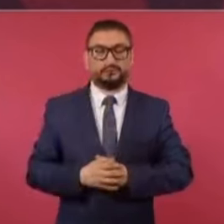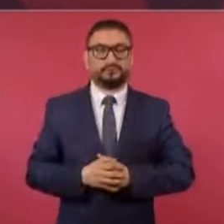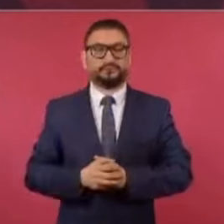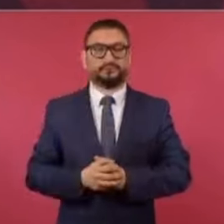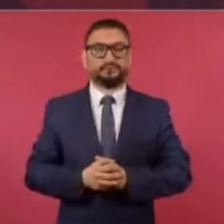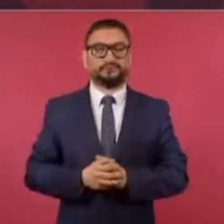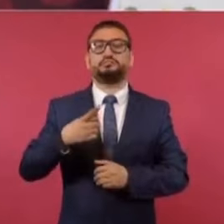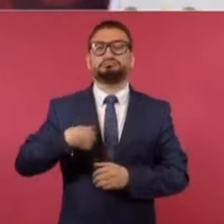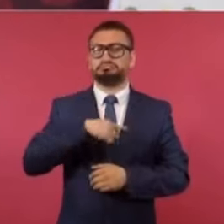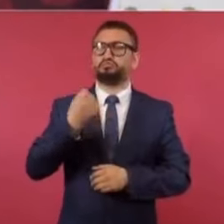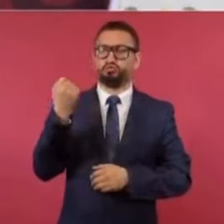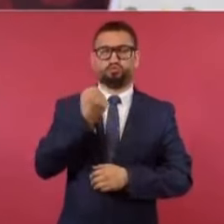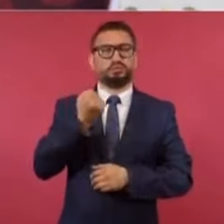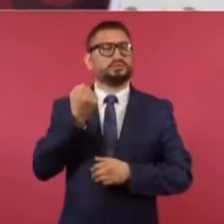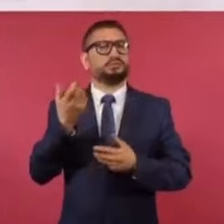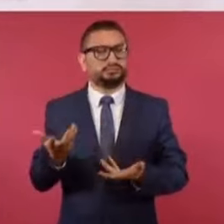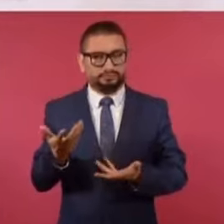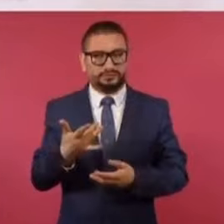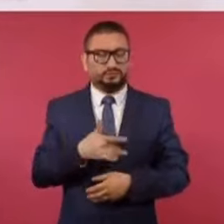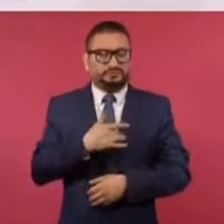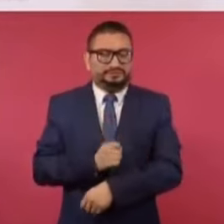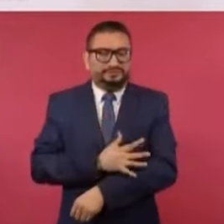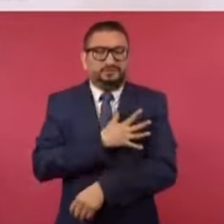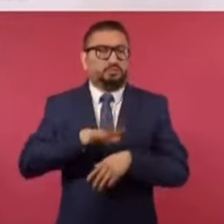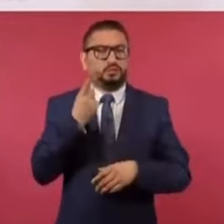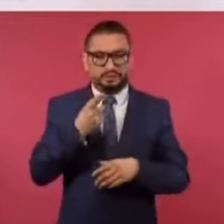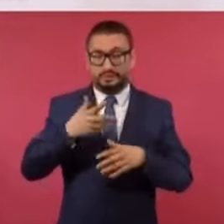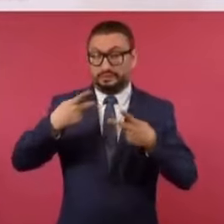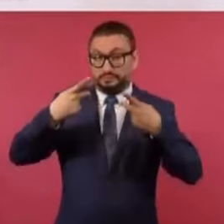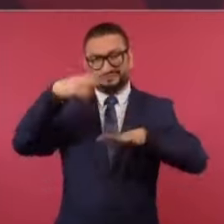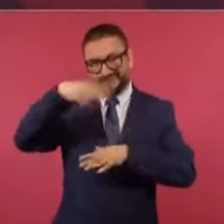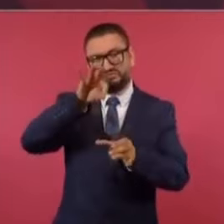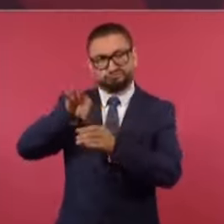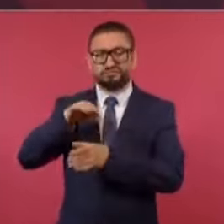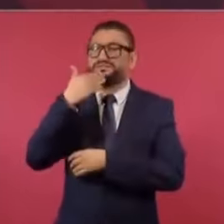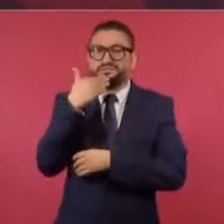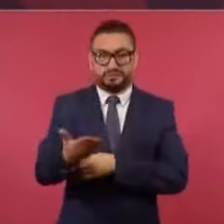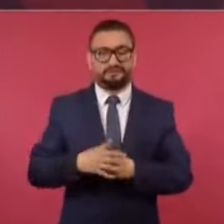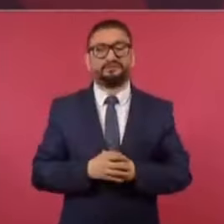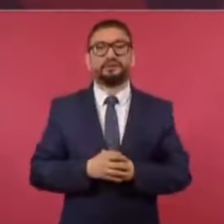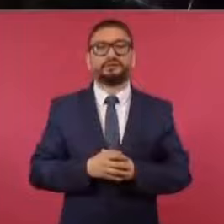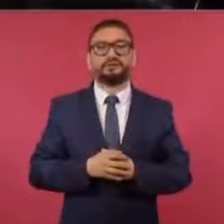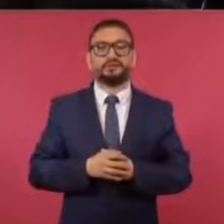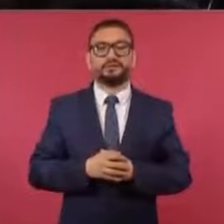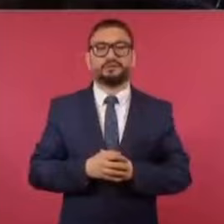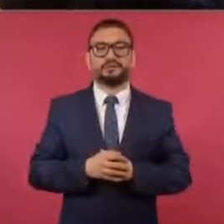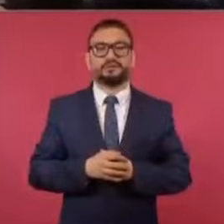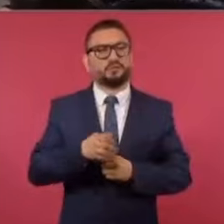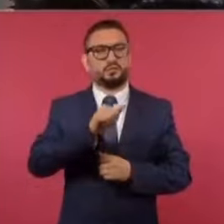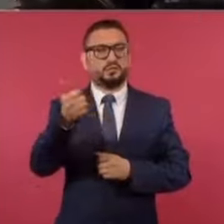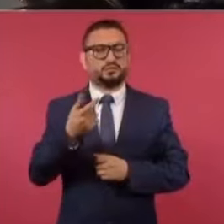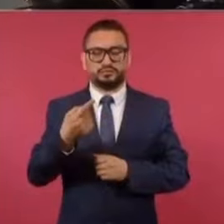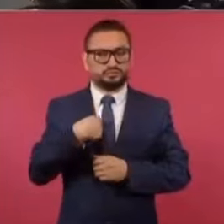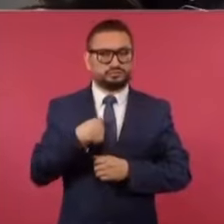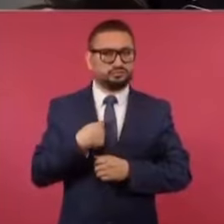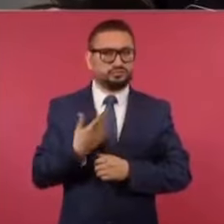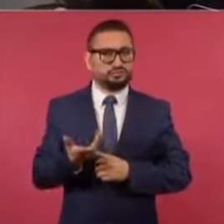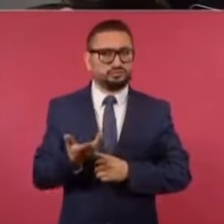suerte, la dicha, de que el pueblo eligió muy bien. Otro es que yo no